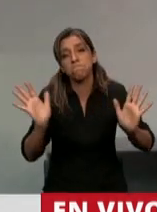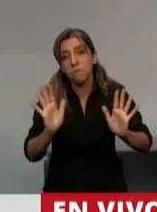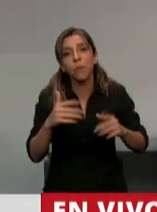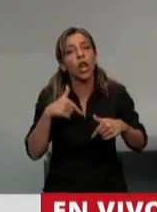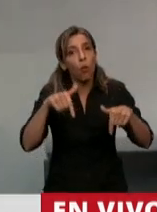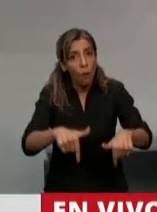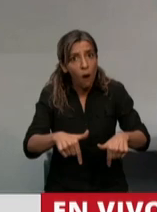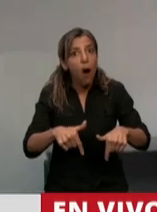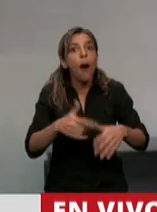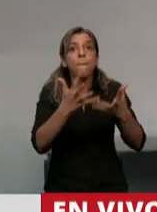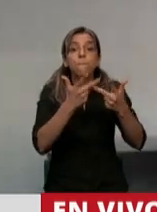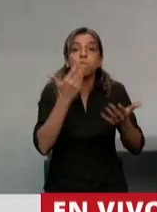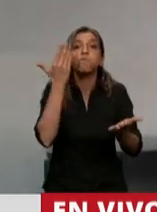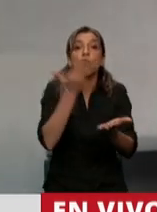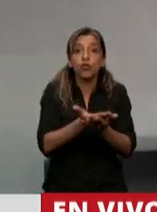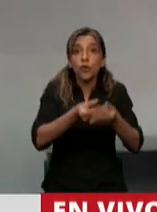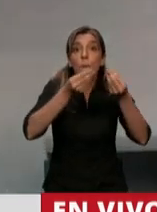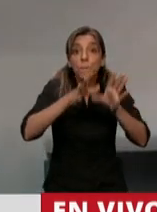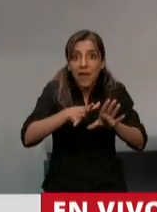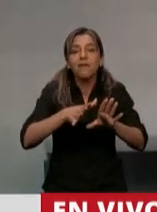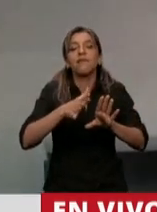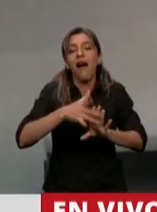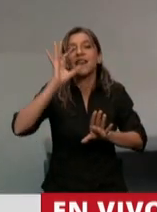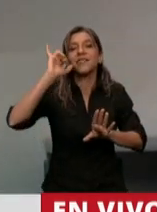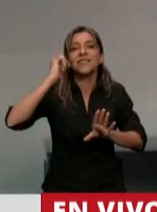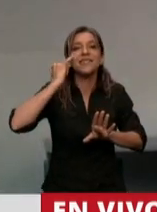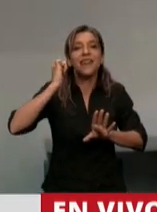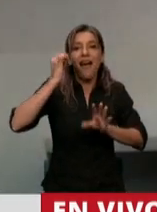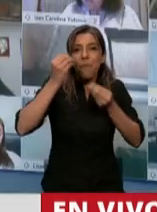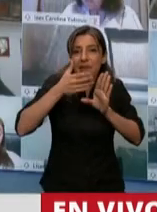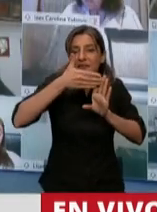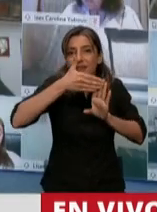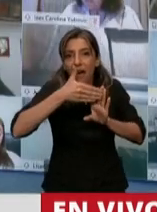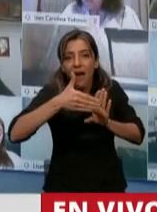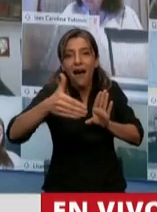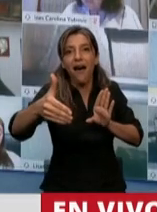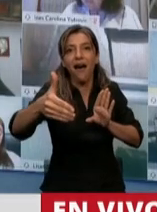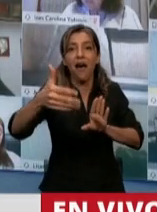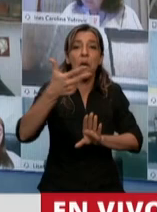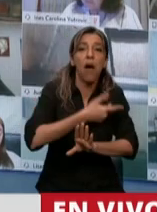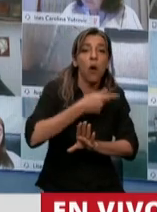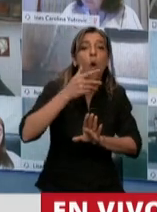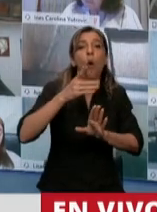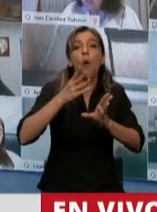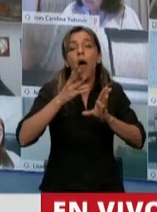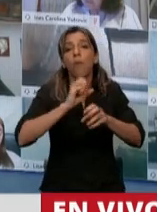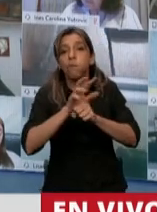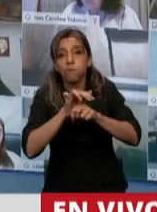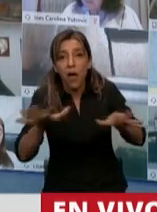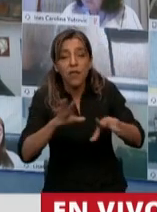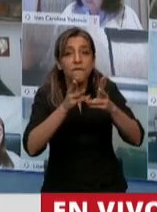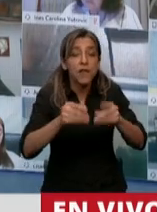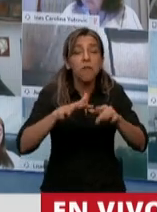proyecto y por eso los destacamos especialmente constituye un desafío, así lo denominaría